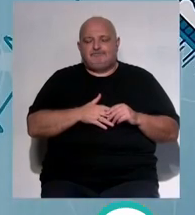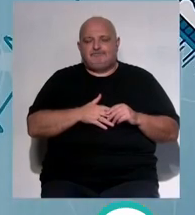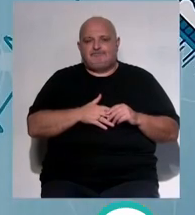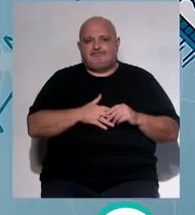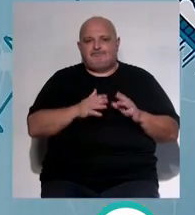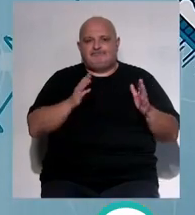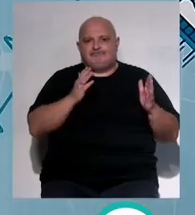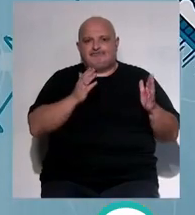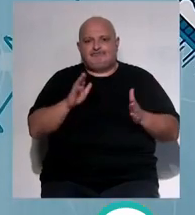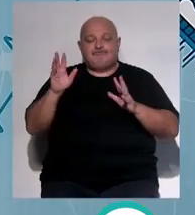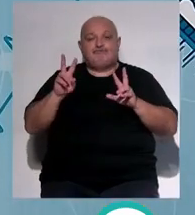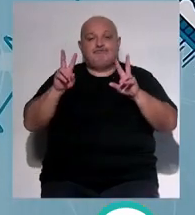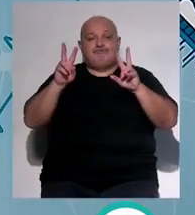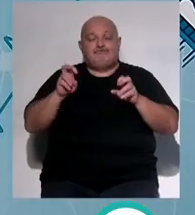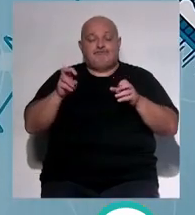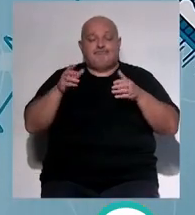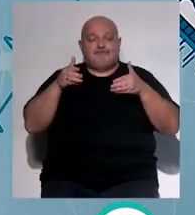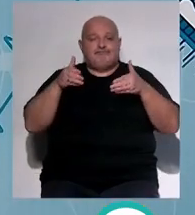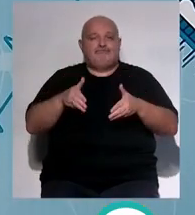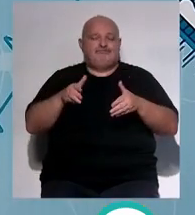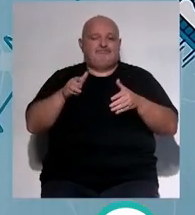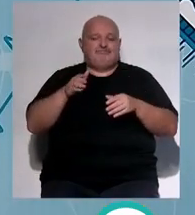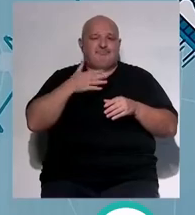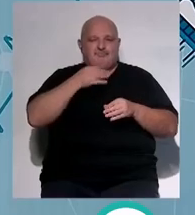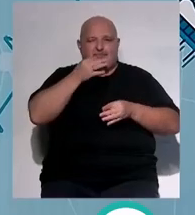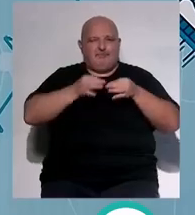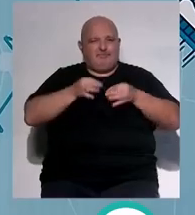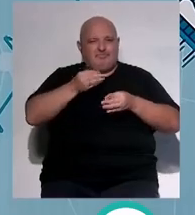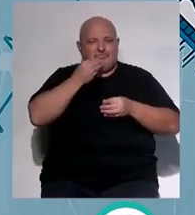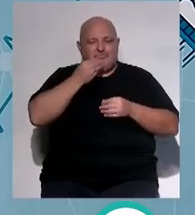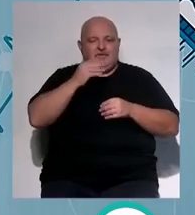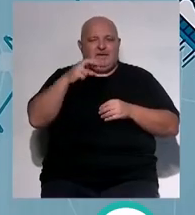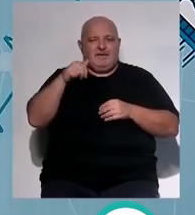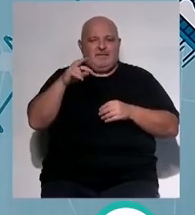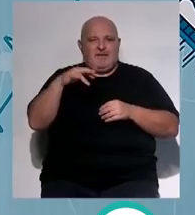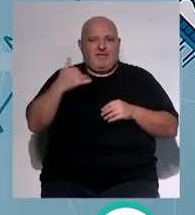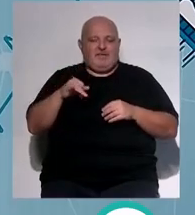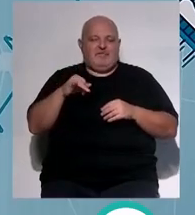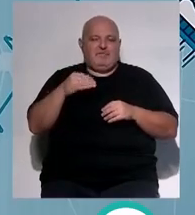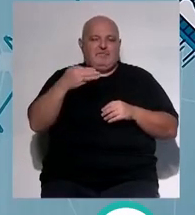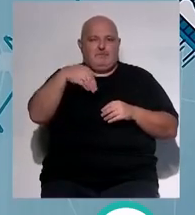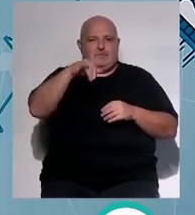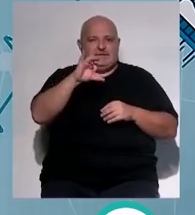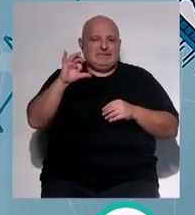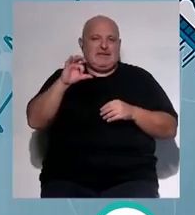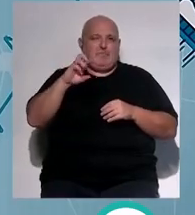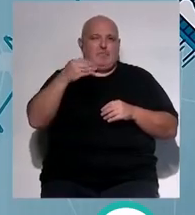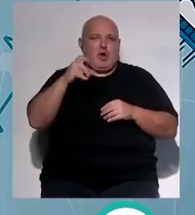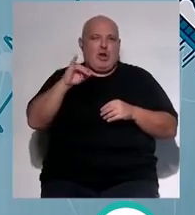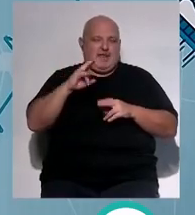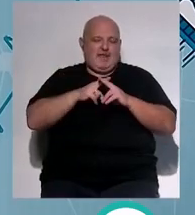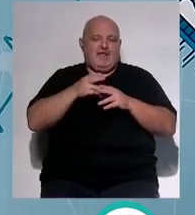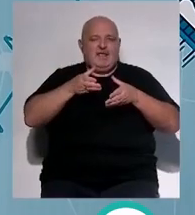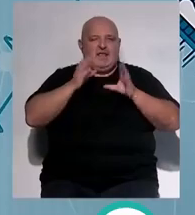ahora vamos a dedicar nuestra sección de nutrición con Cristina Fernández con mi brócoli a hablar del